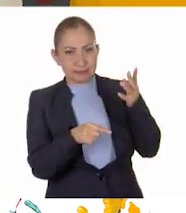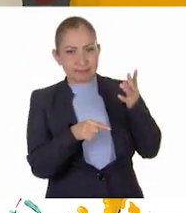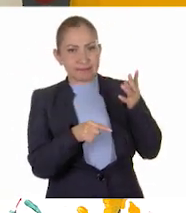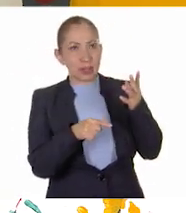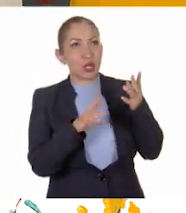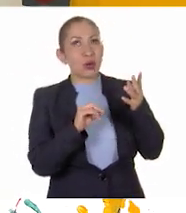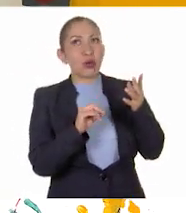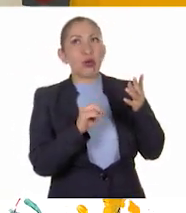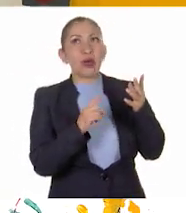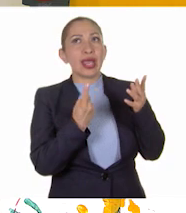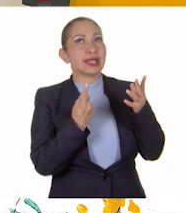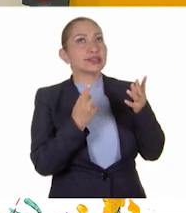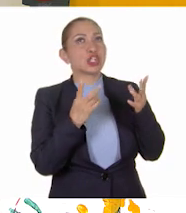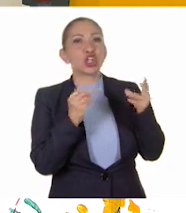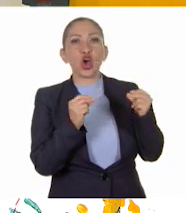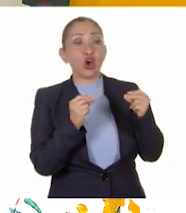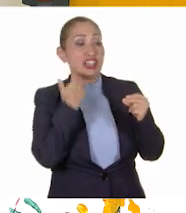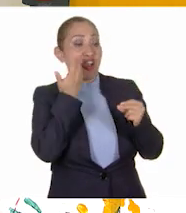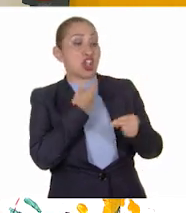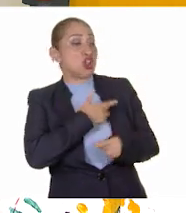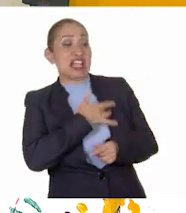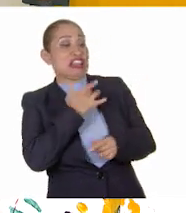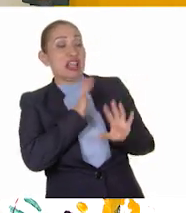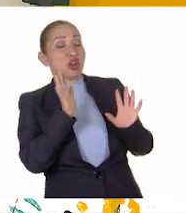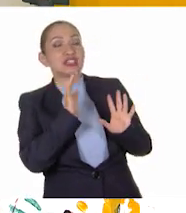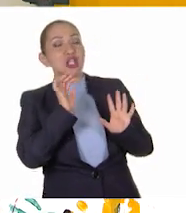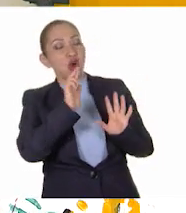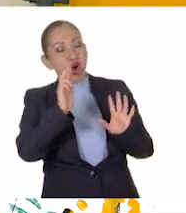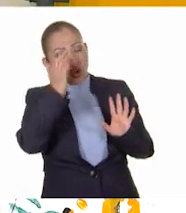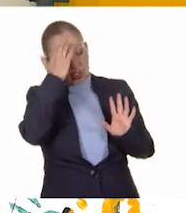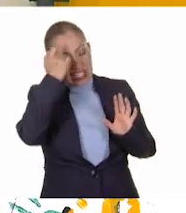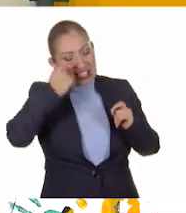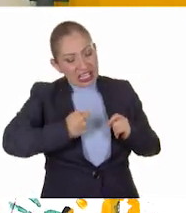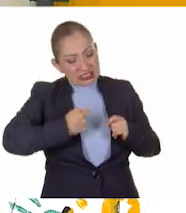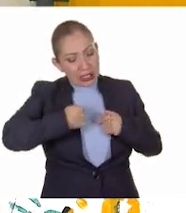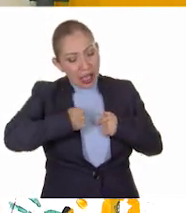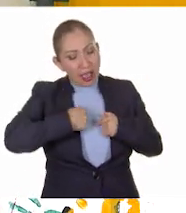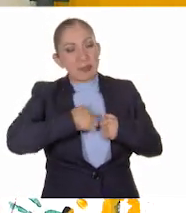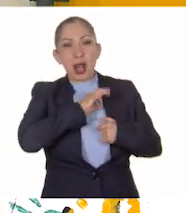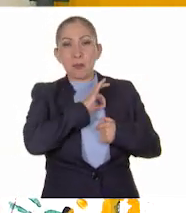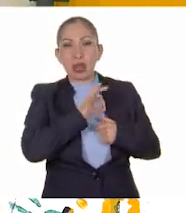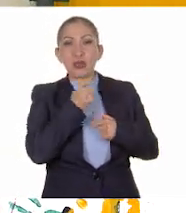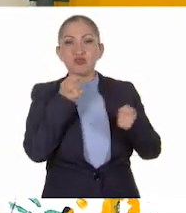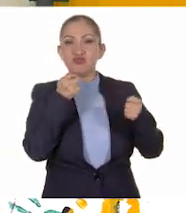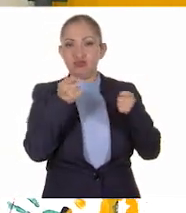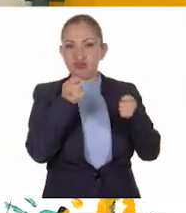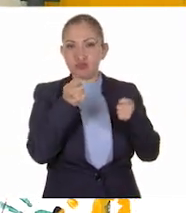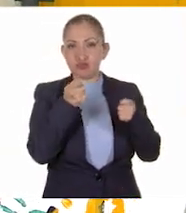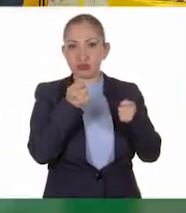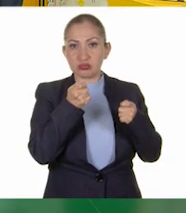no se trata de no querer sentirlas, sino de reconocerlas para poderlas manejar.